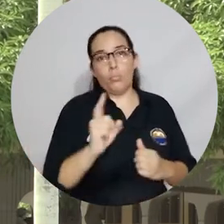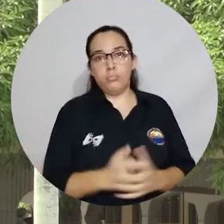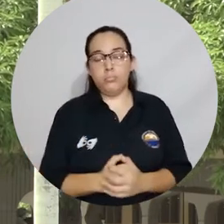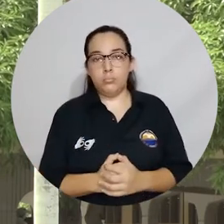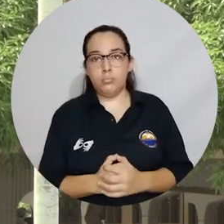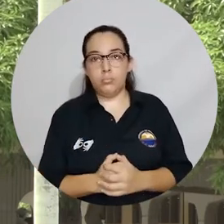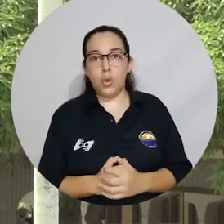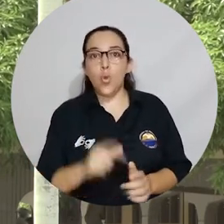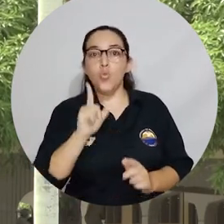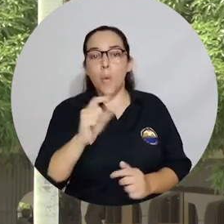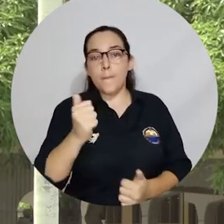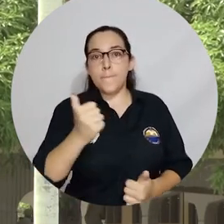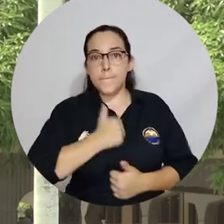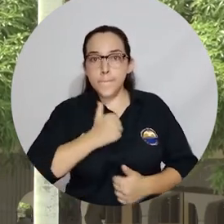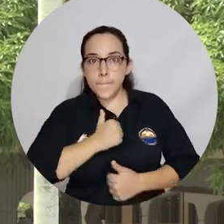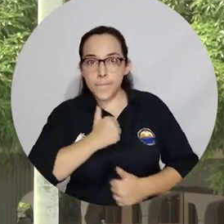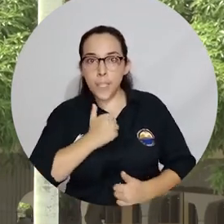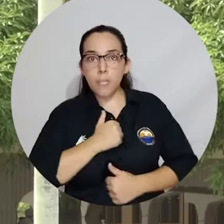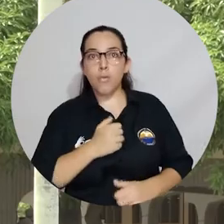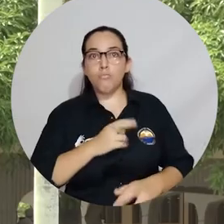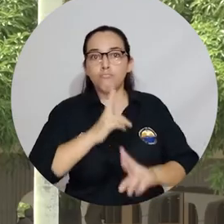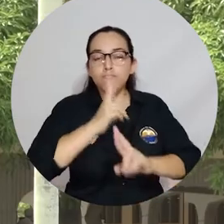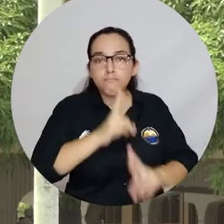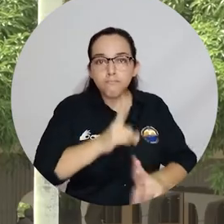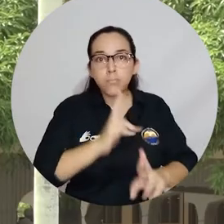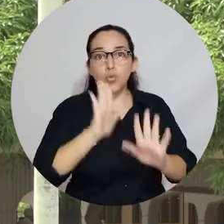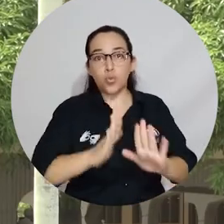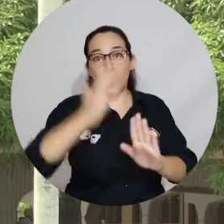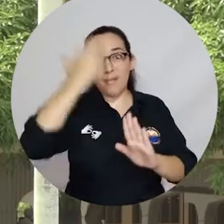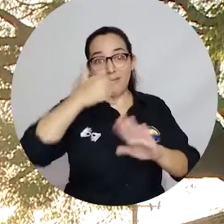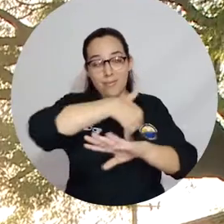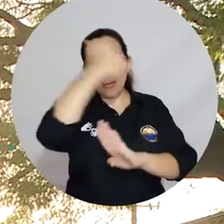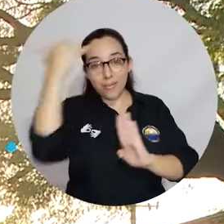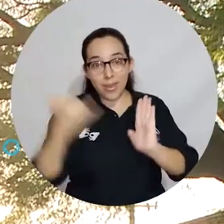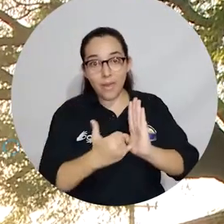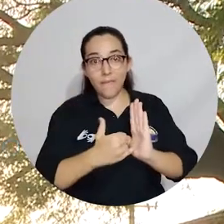vocación y por los resultados que obtuvieron en las pruebas ITFE SABER 11.